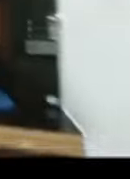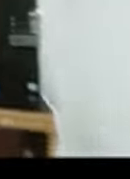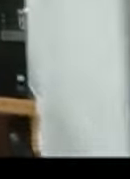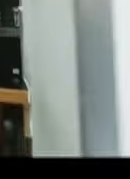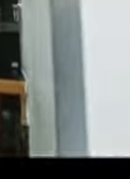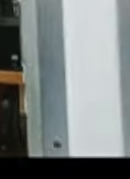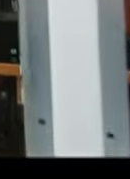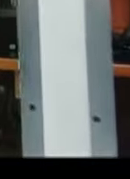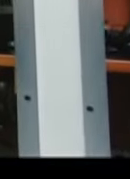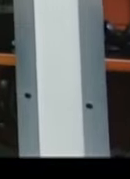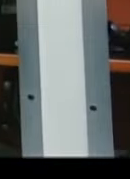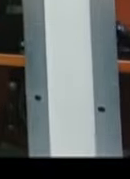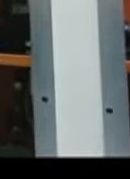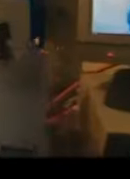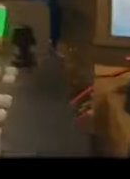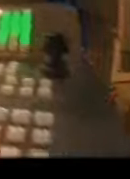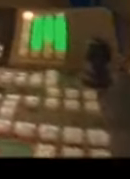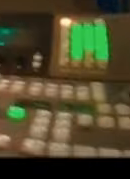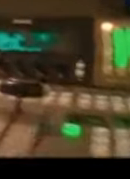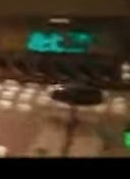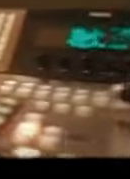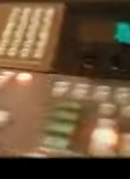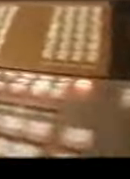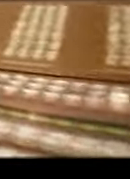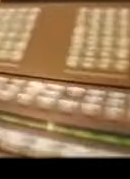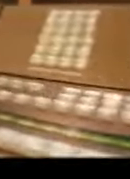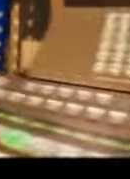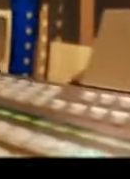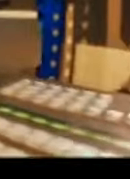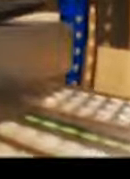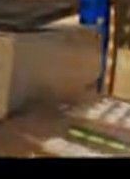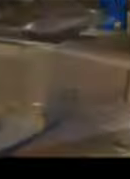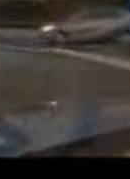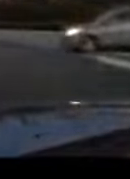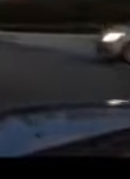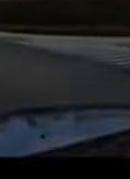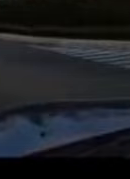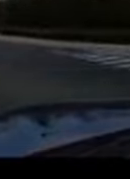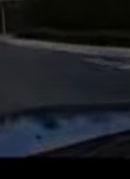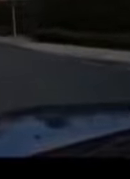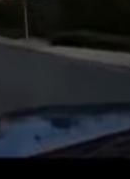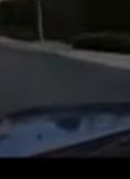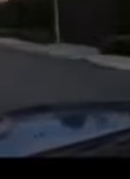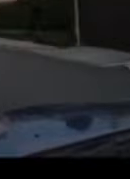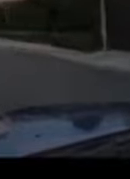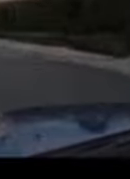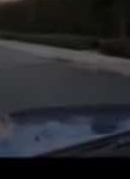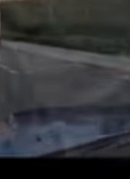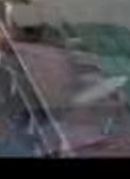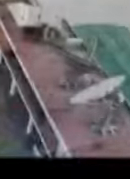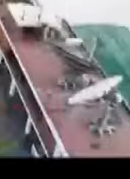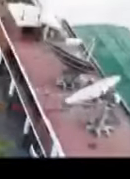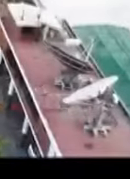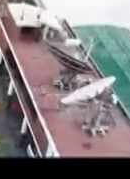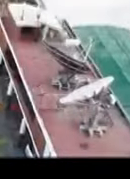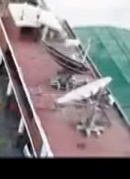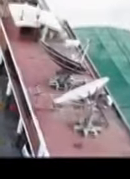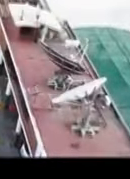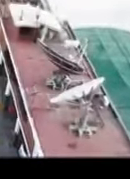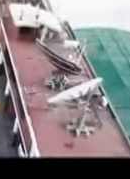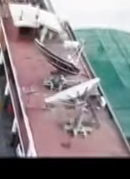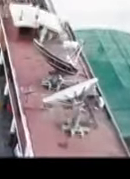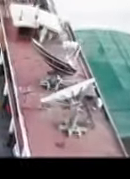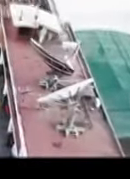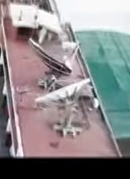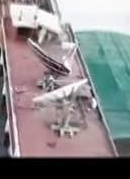Of everything you know that you could get Don't let them guide your life towards regret I'll fight for what I love